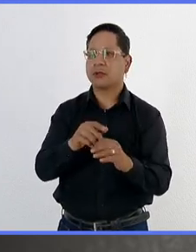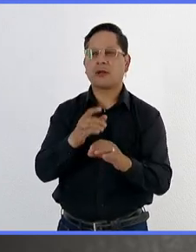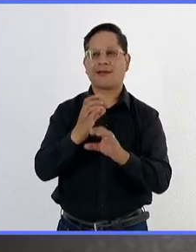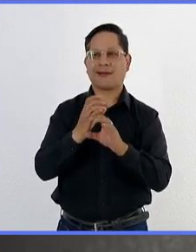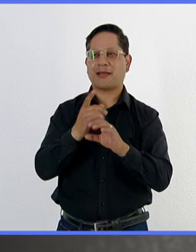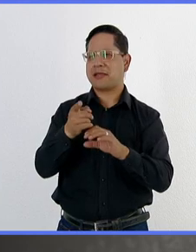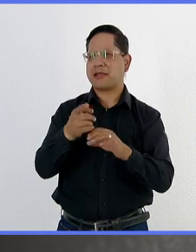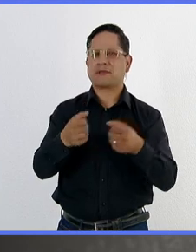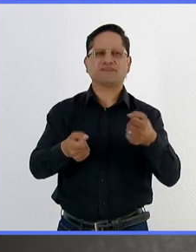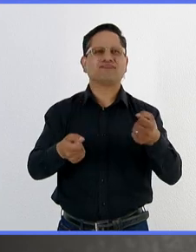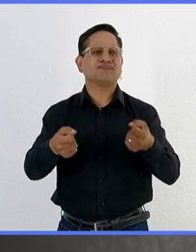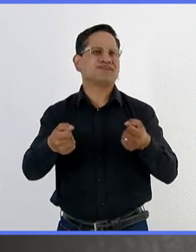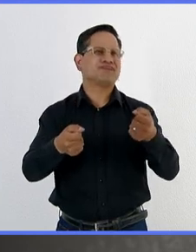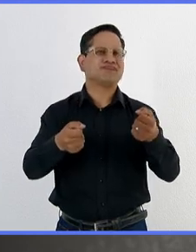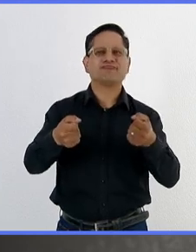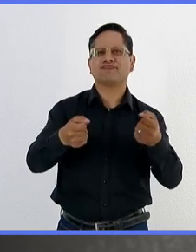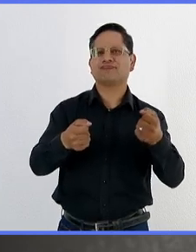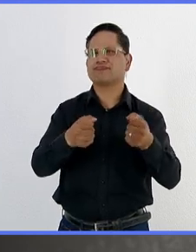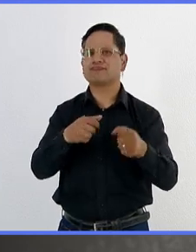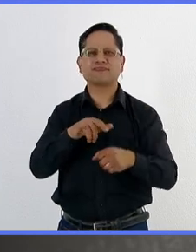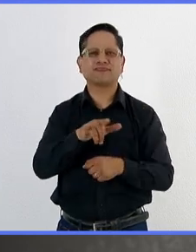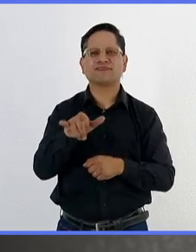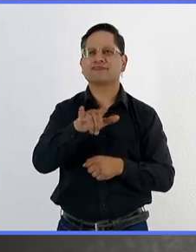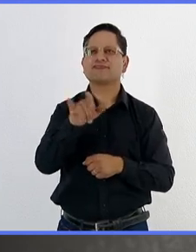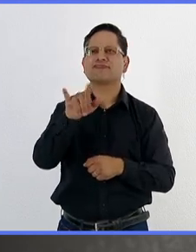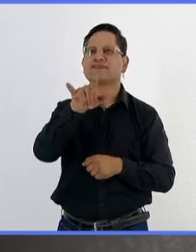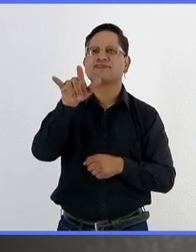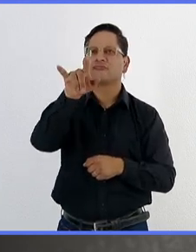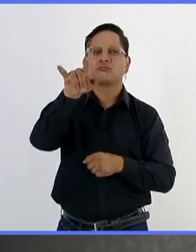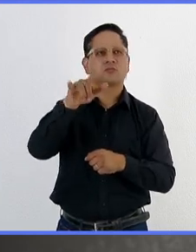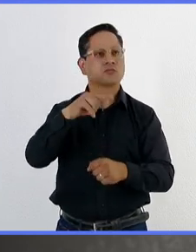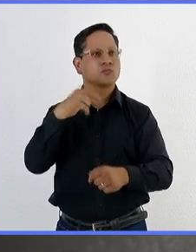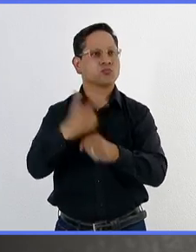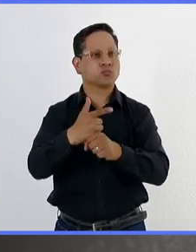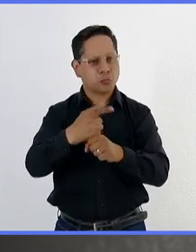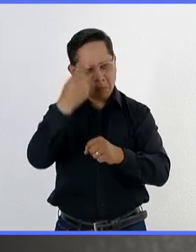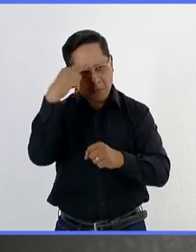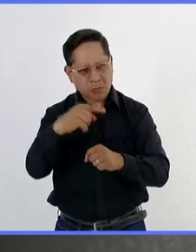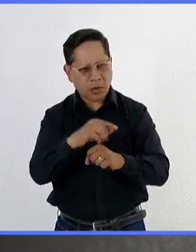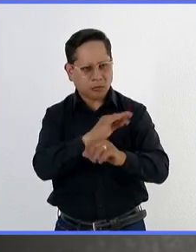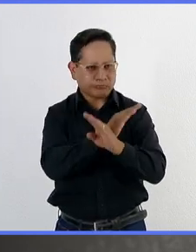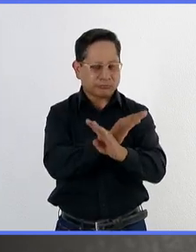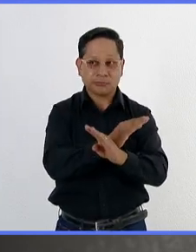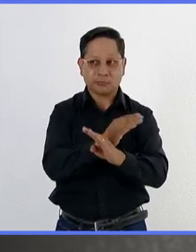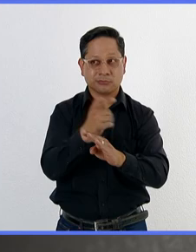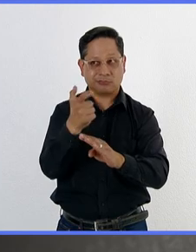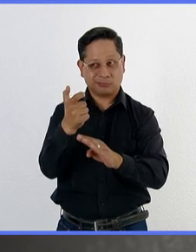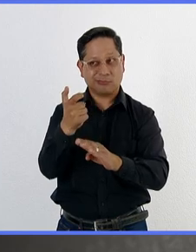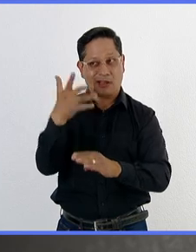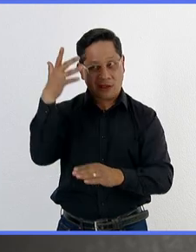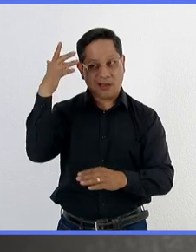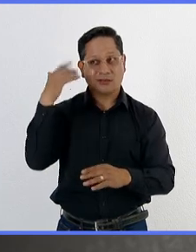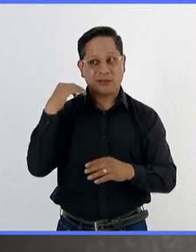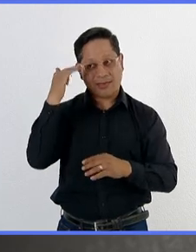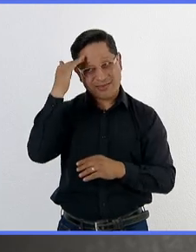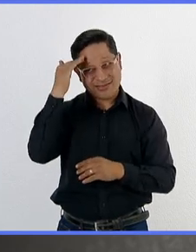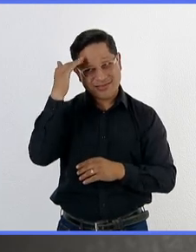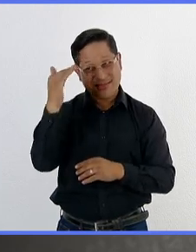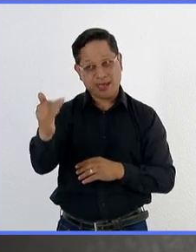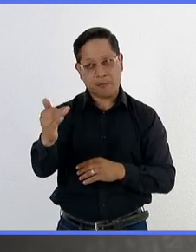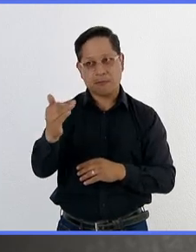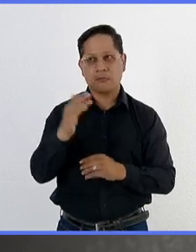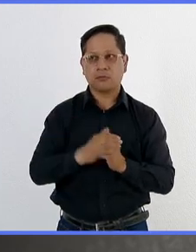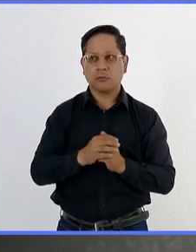camioneta, llegar caminando, a tratar de hacer acciones de combate, uno es muy costoso, lleva mucho tiempo,